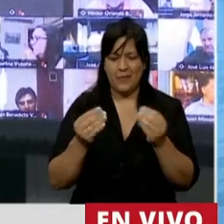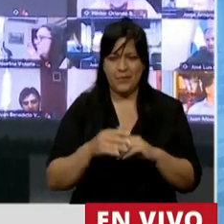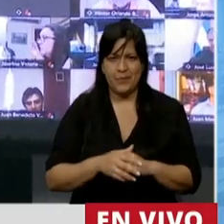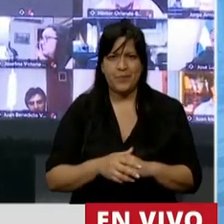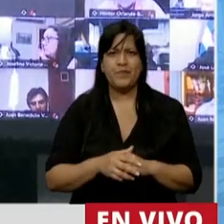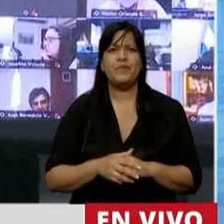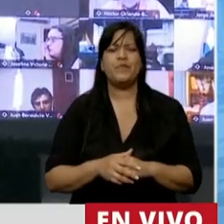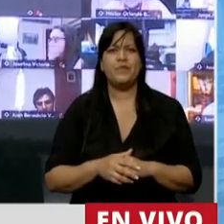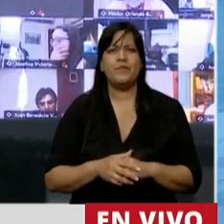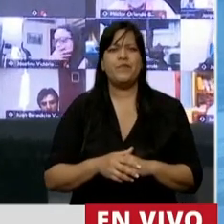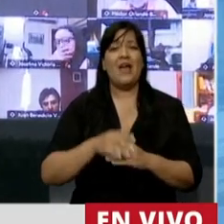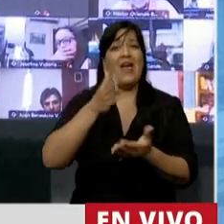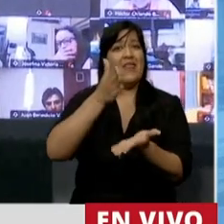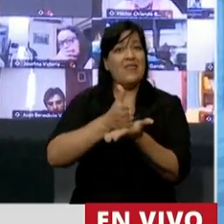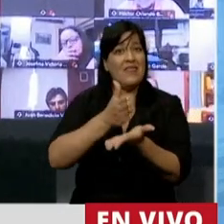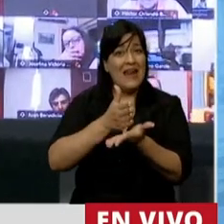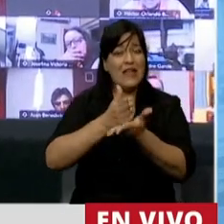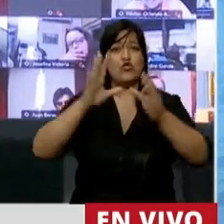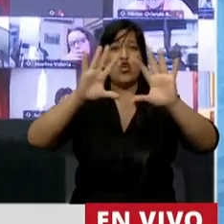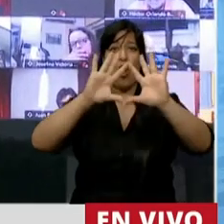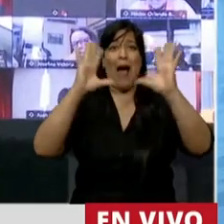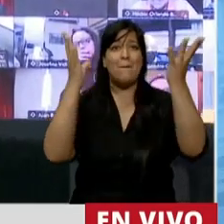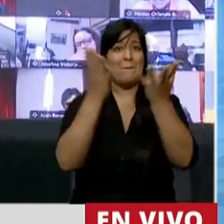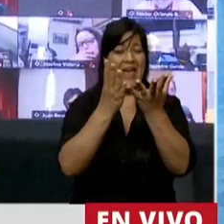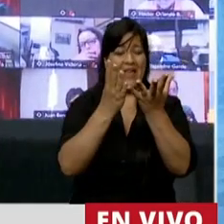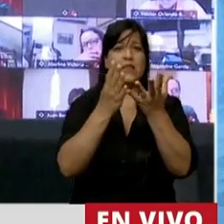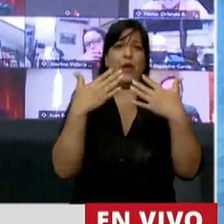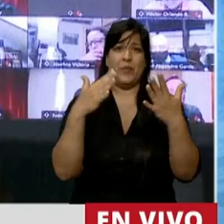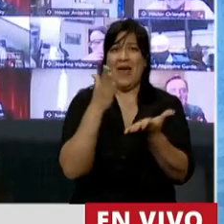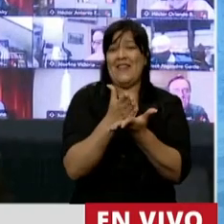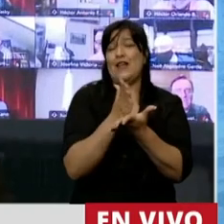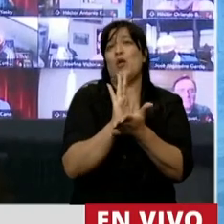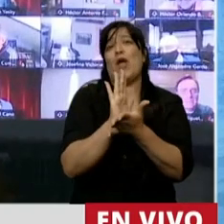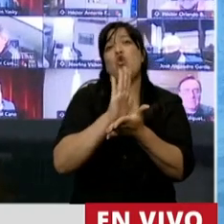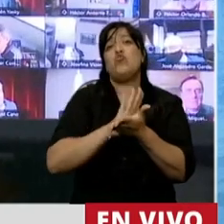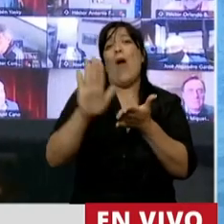el derecho ambiental es un derecho relativamente nuevo.